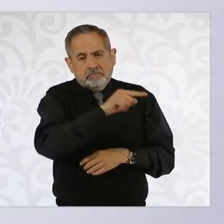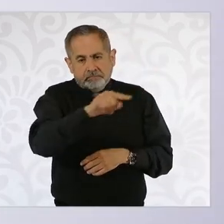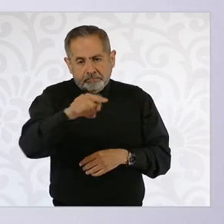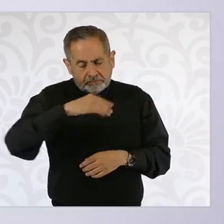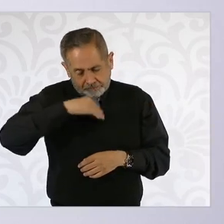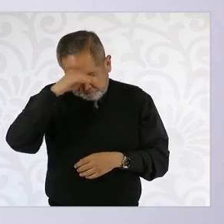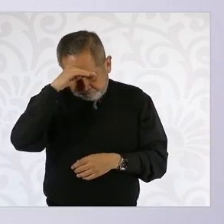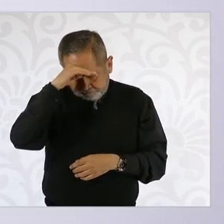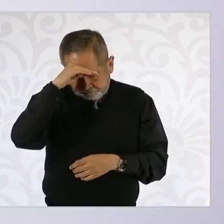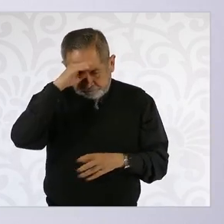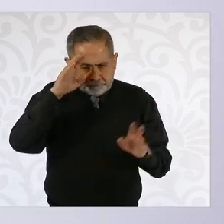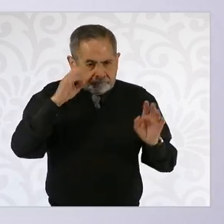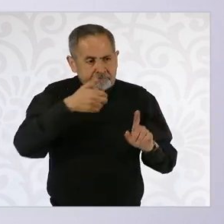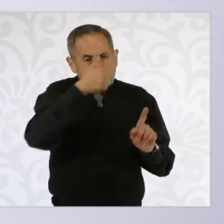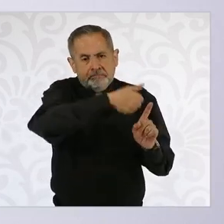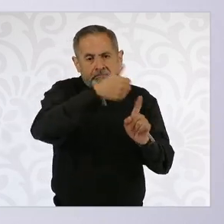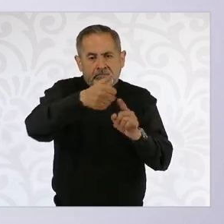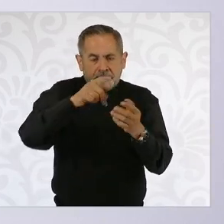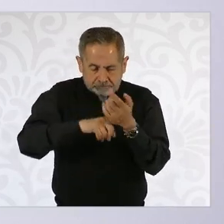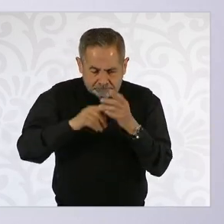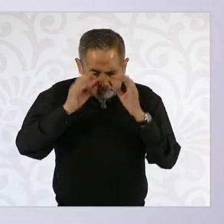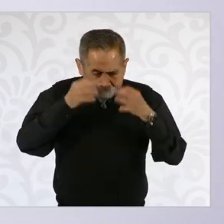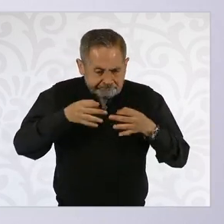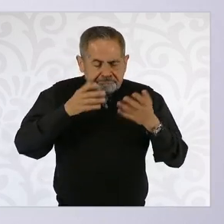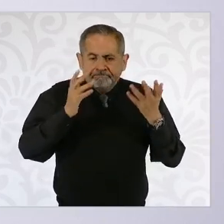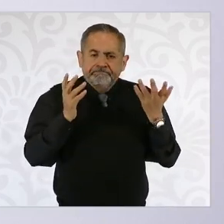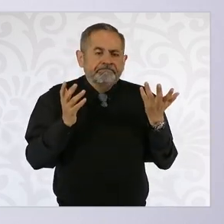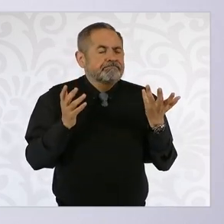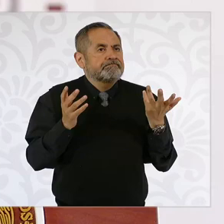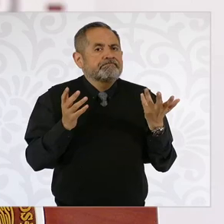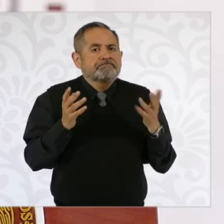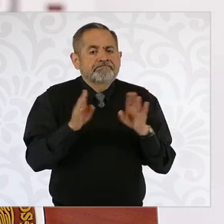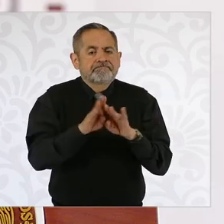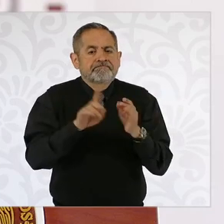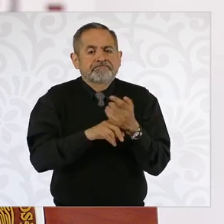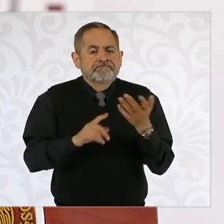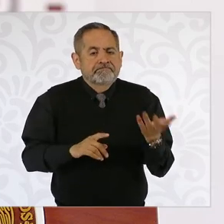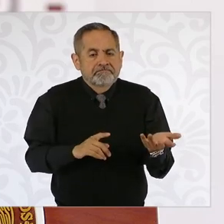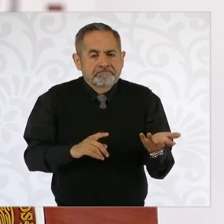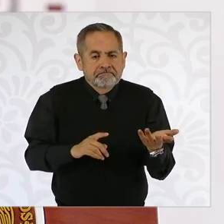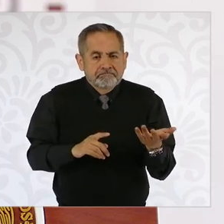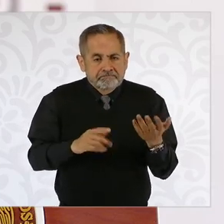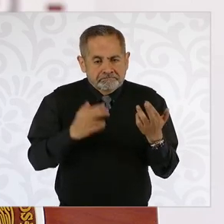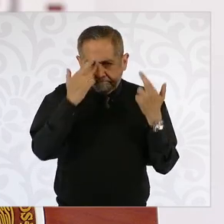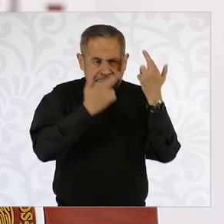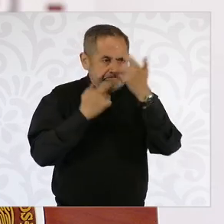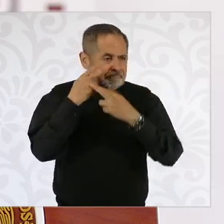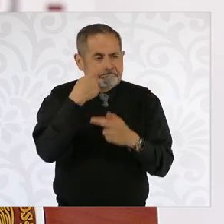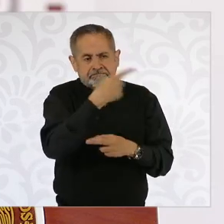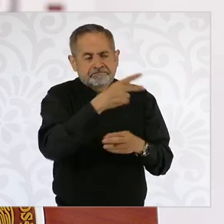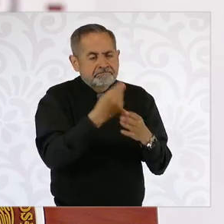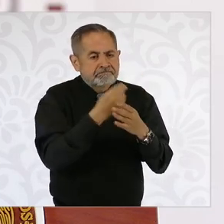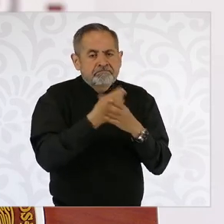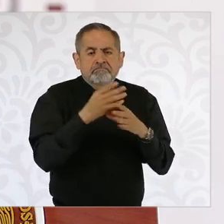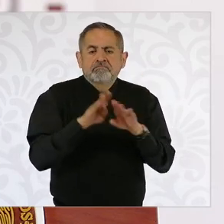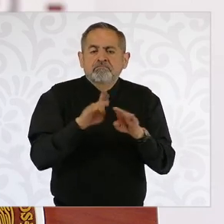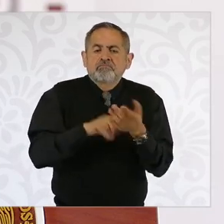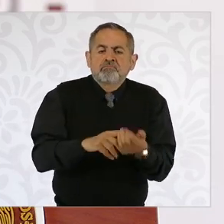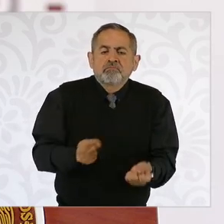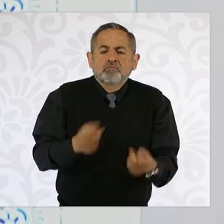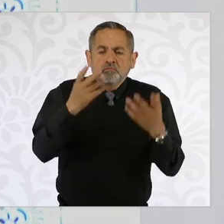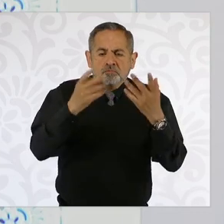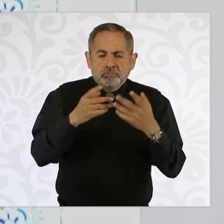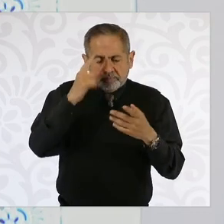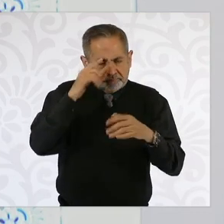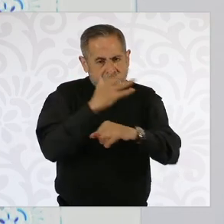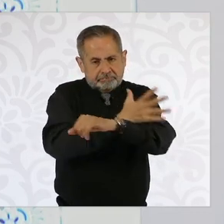de revisión, de cuánto se va a qué y